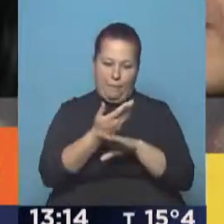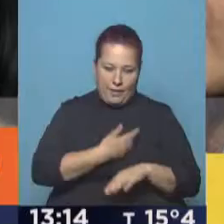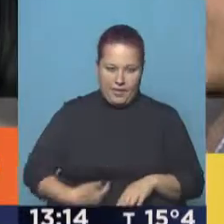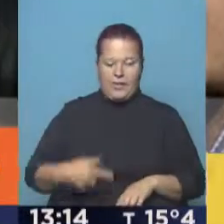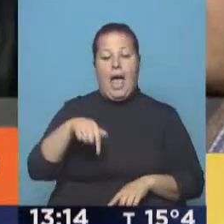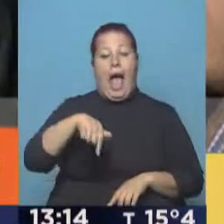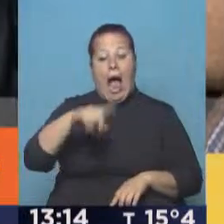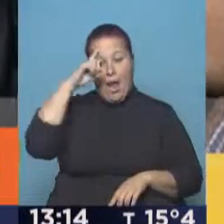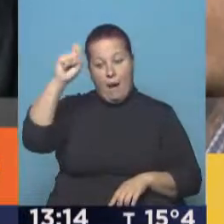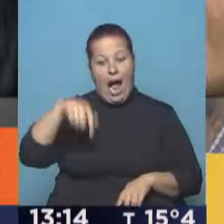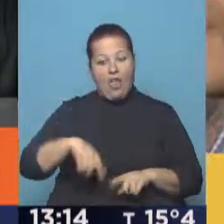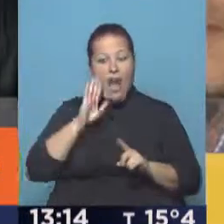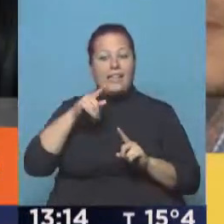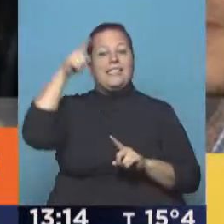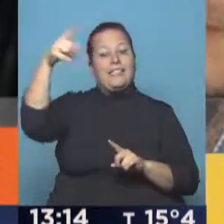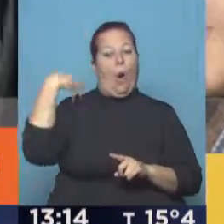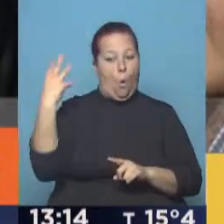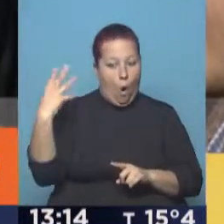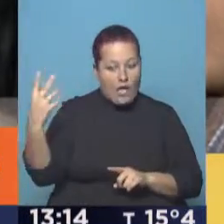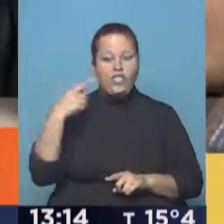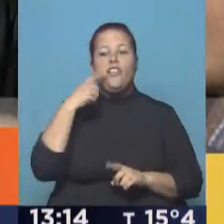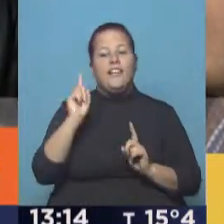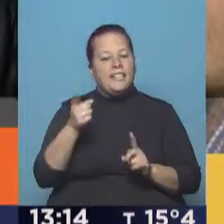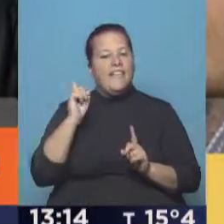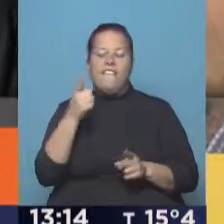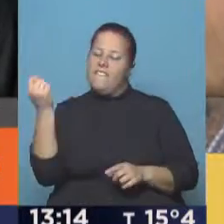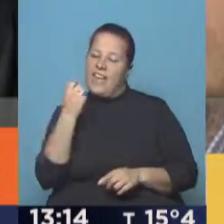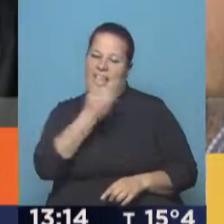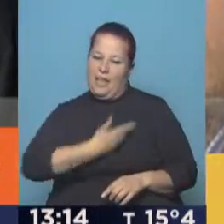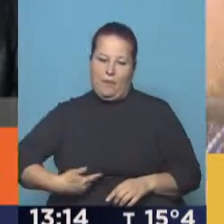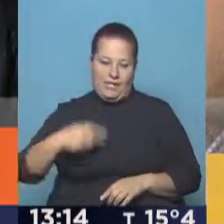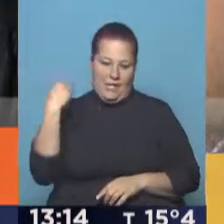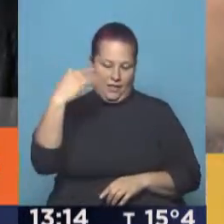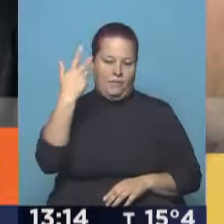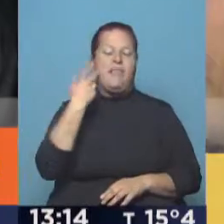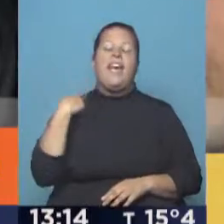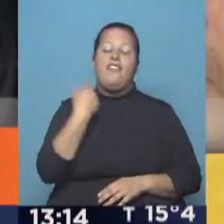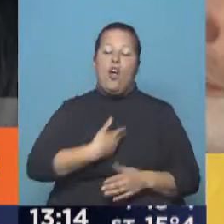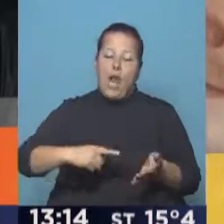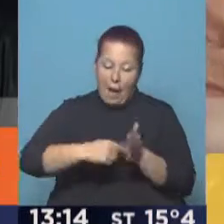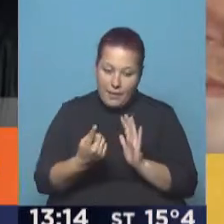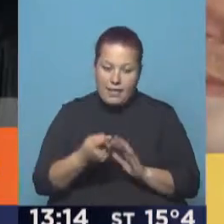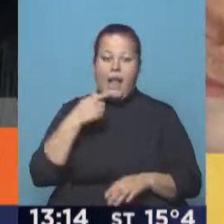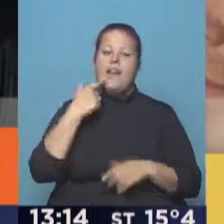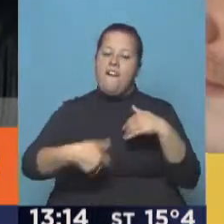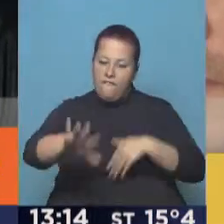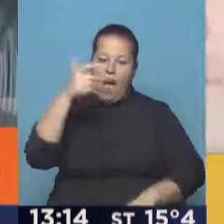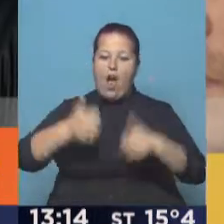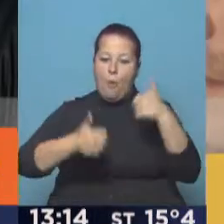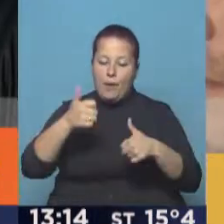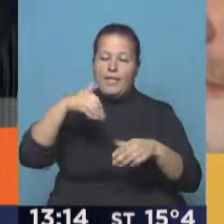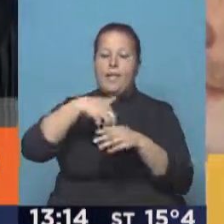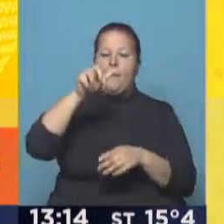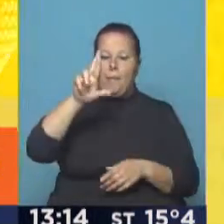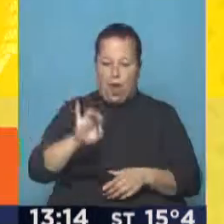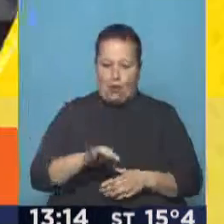El actual embajador argentino en Washington confirmó que mantiene intacto su deseo de ser jefe de gobierno porteño y que competirá en la interna del